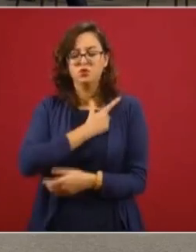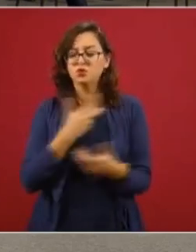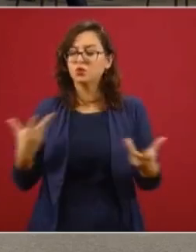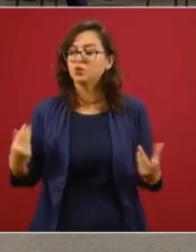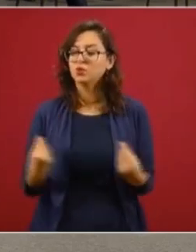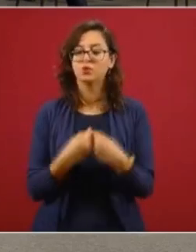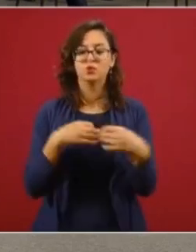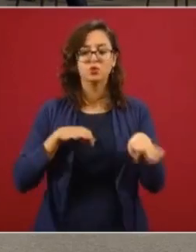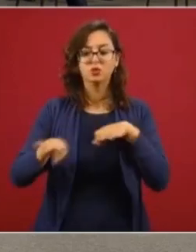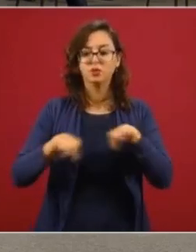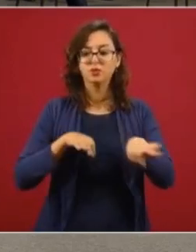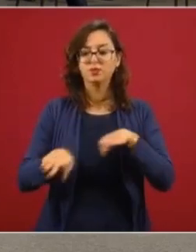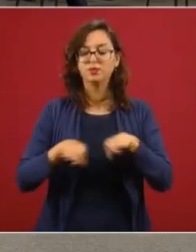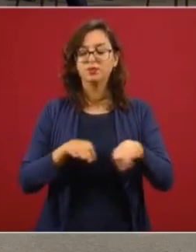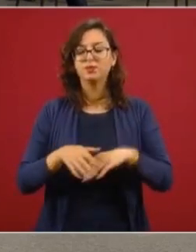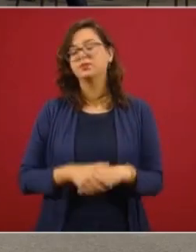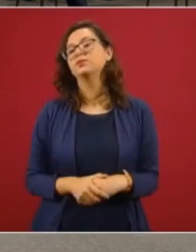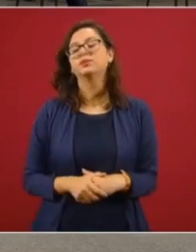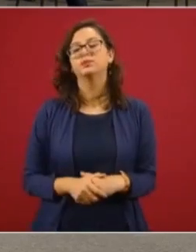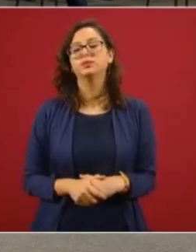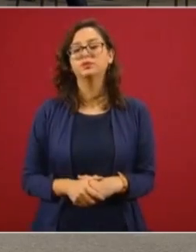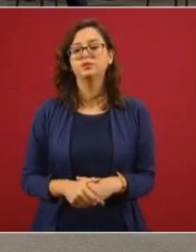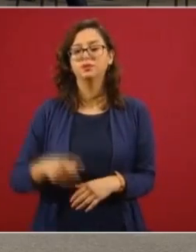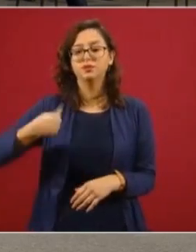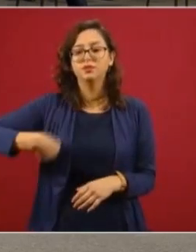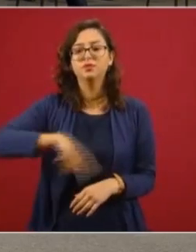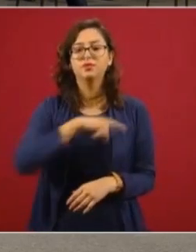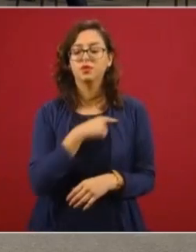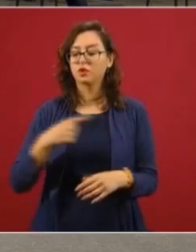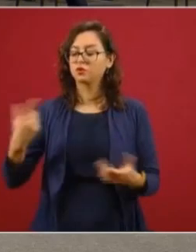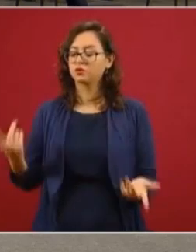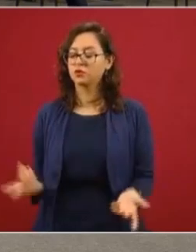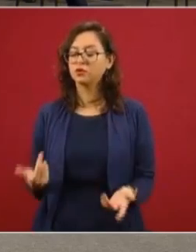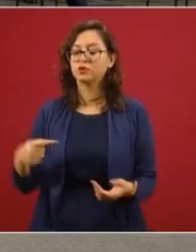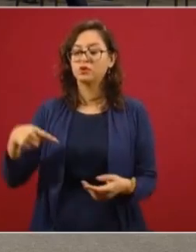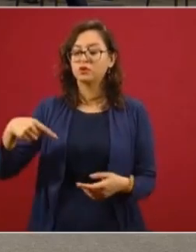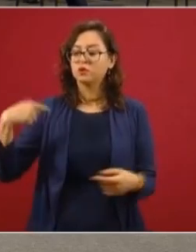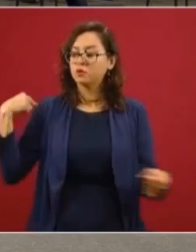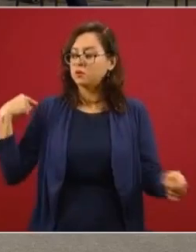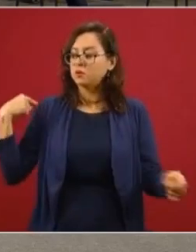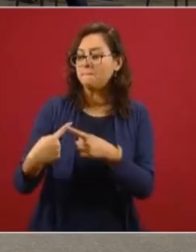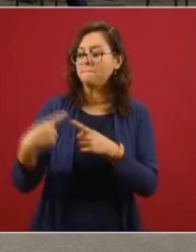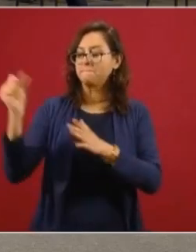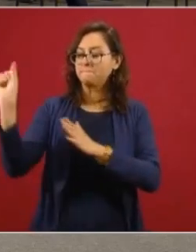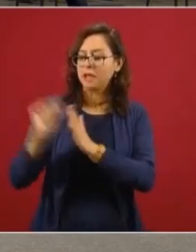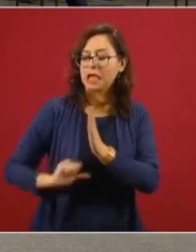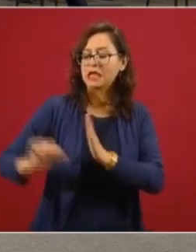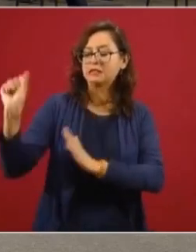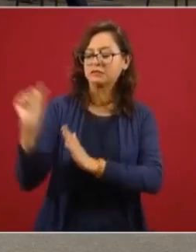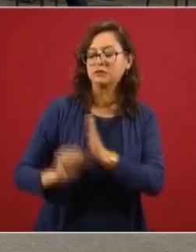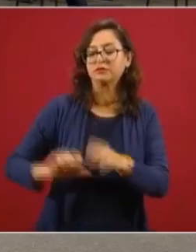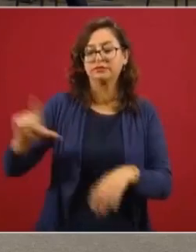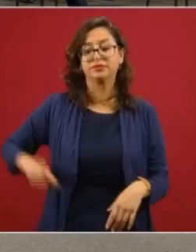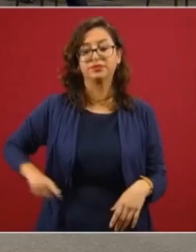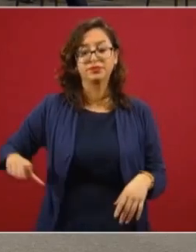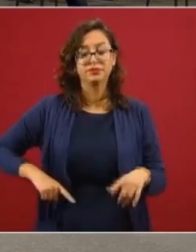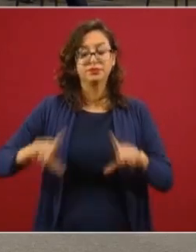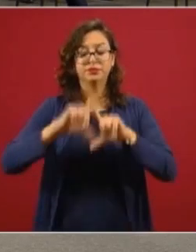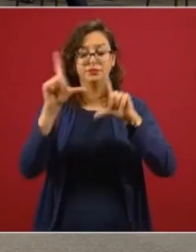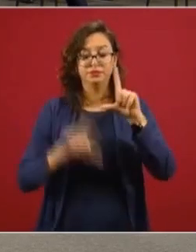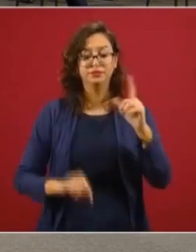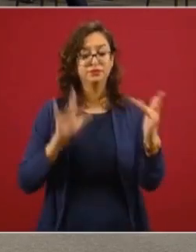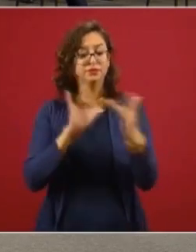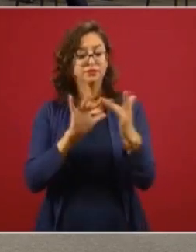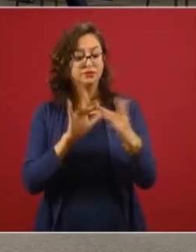Durante estos meses, hemos estado en constante comunicación con el Gobierno Federal y particularmente en este proceso, con mucho